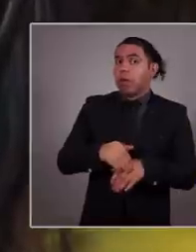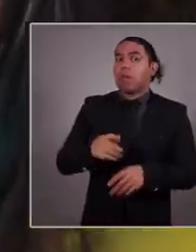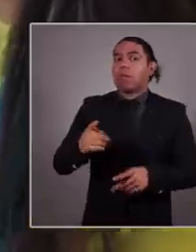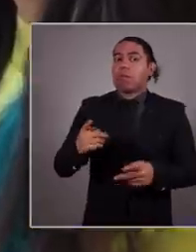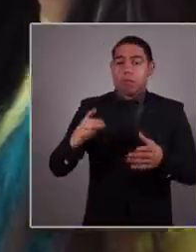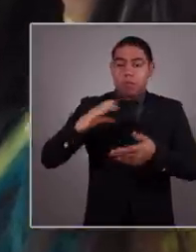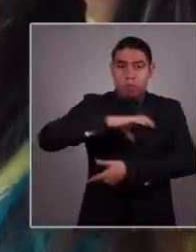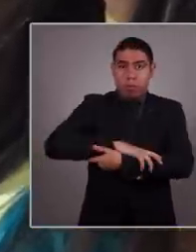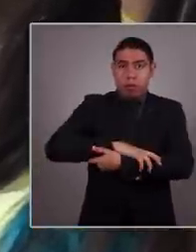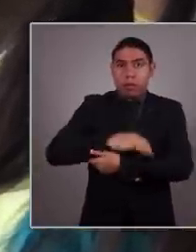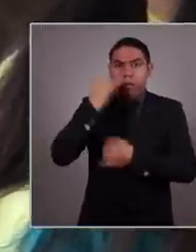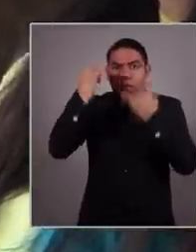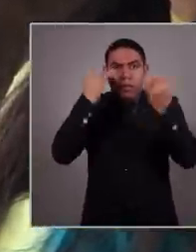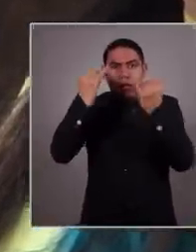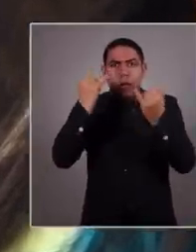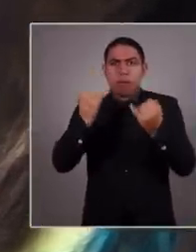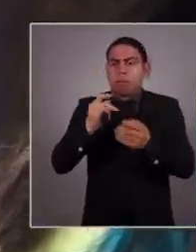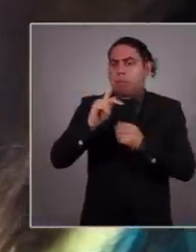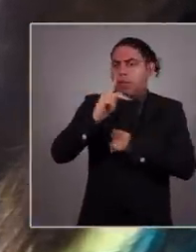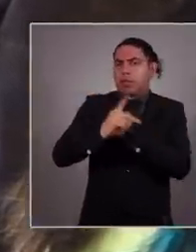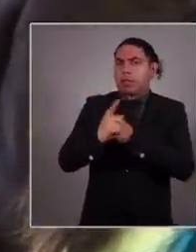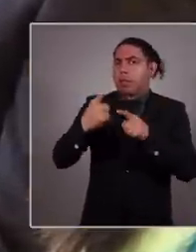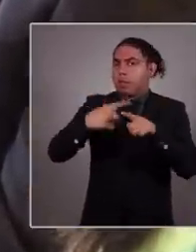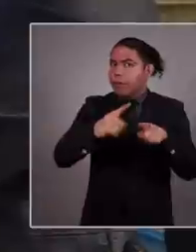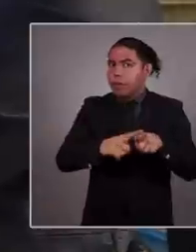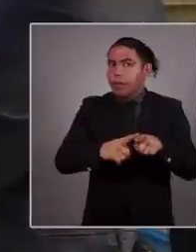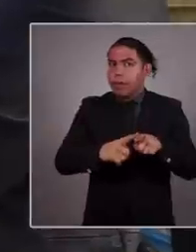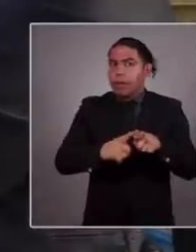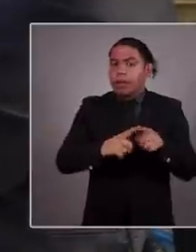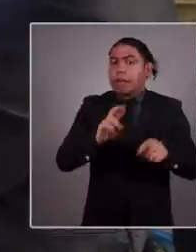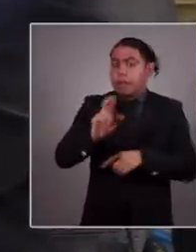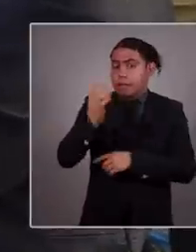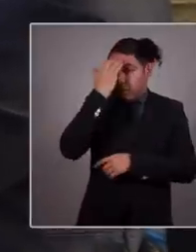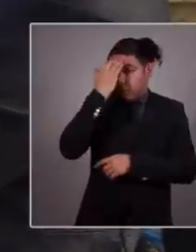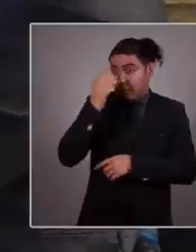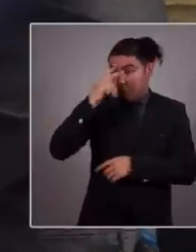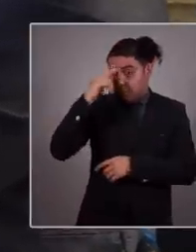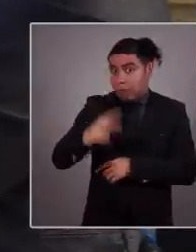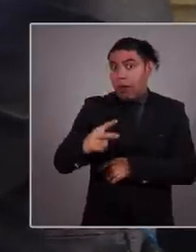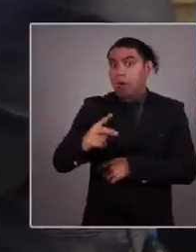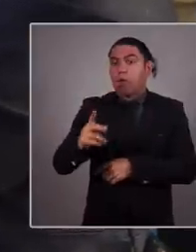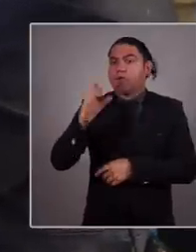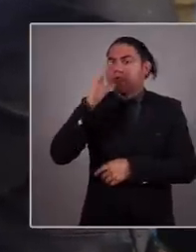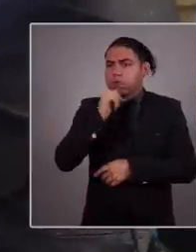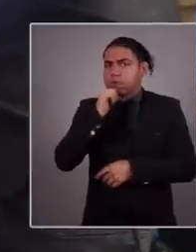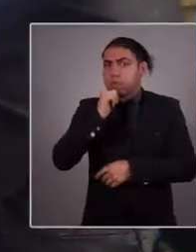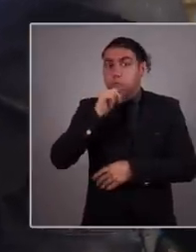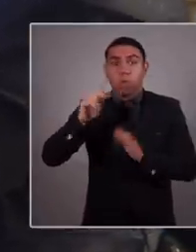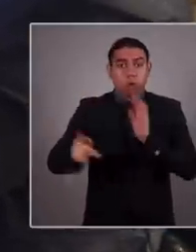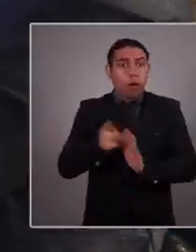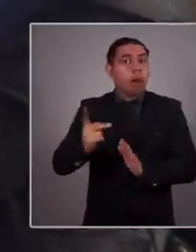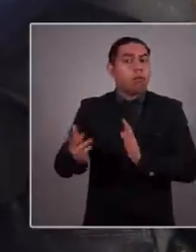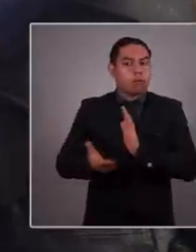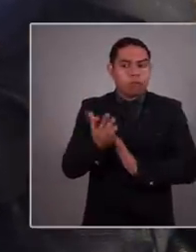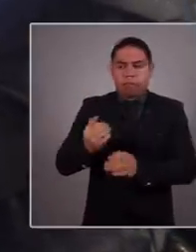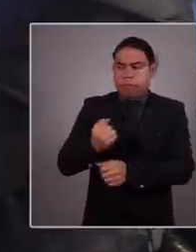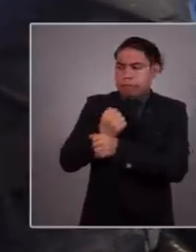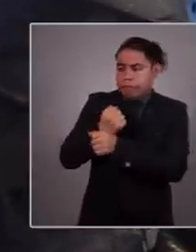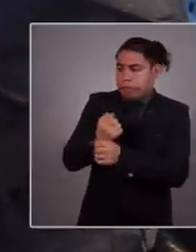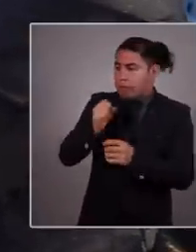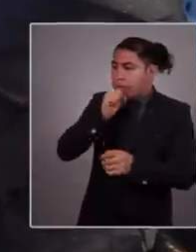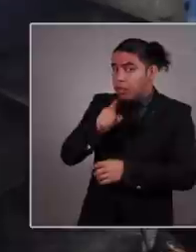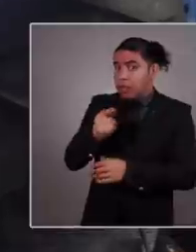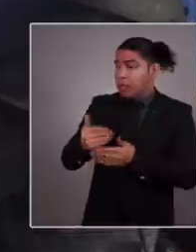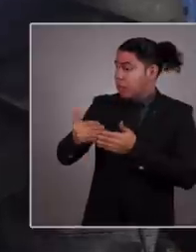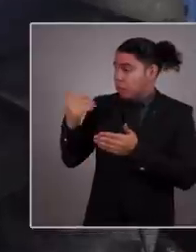la única alianza es con las personas que imaginan un país diferente. Significa reconocer que México no se puede reconstruir con las